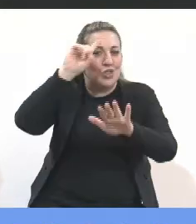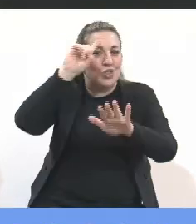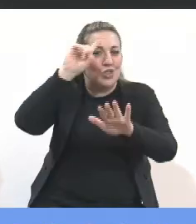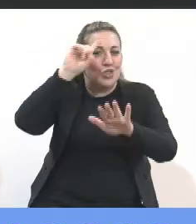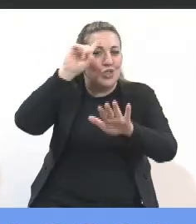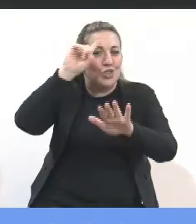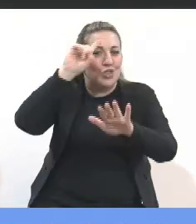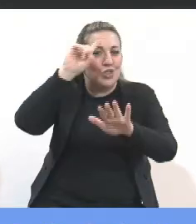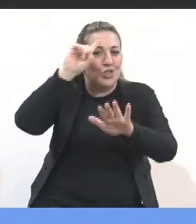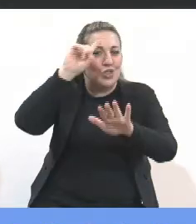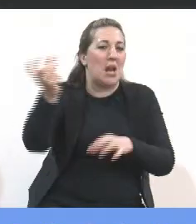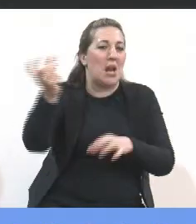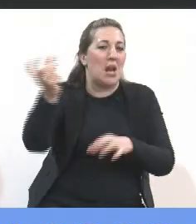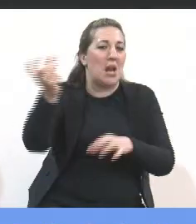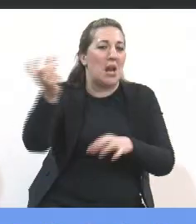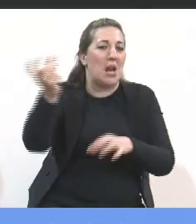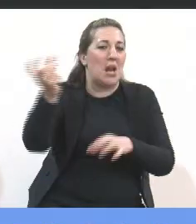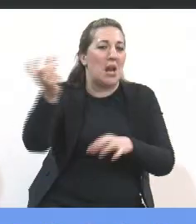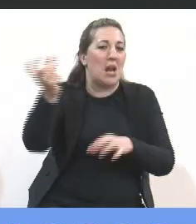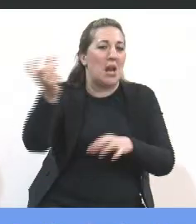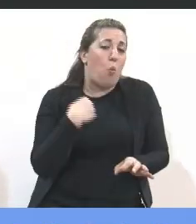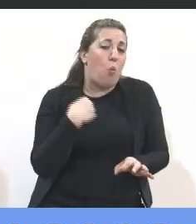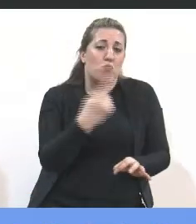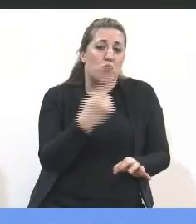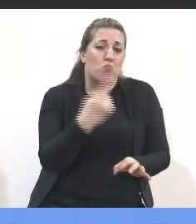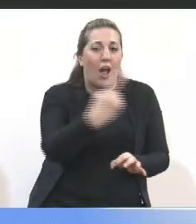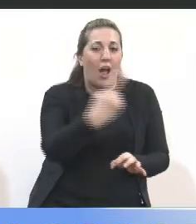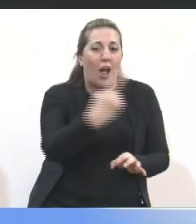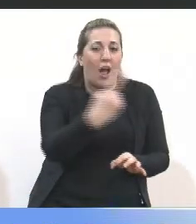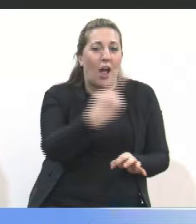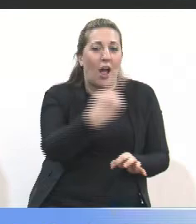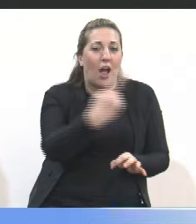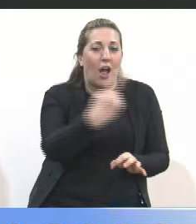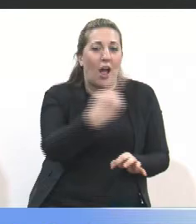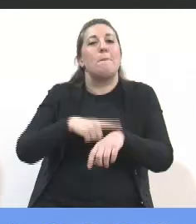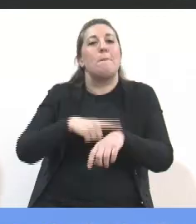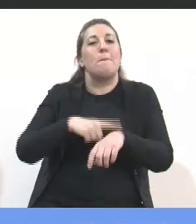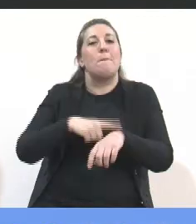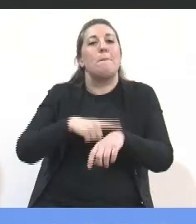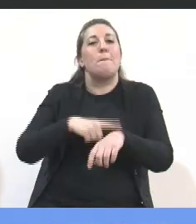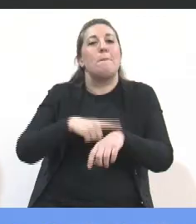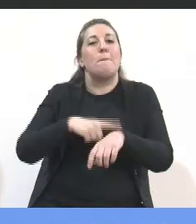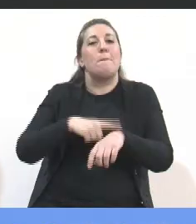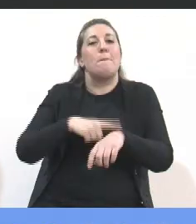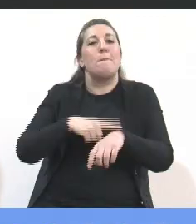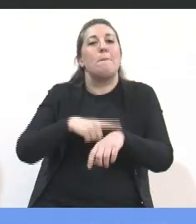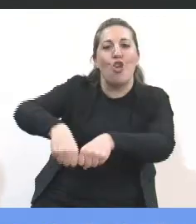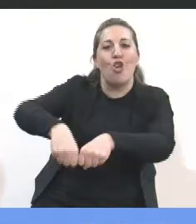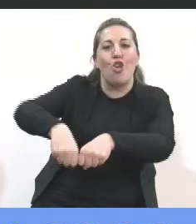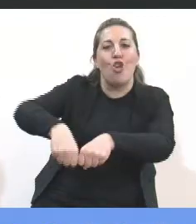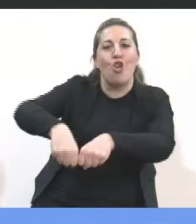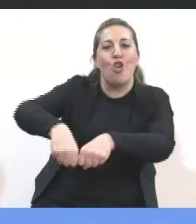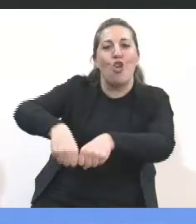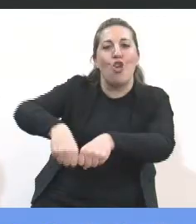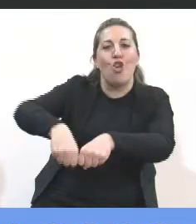escuela y seguramente cada uno de nosotros recordamos aquel día con nuestros hijos en donde les dábamos mil